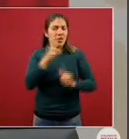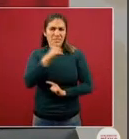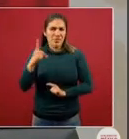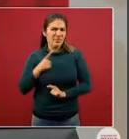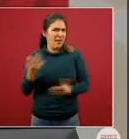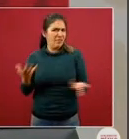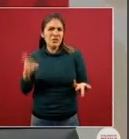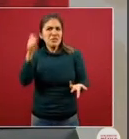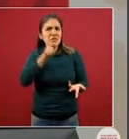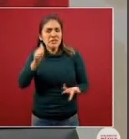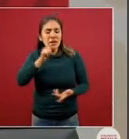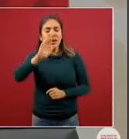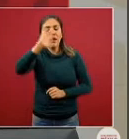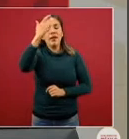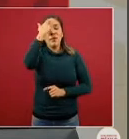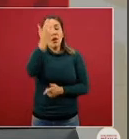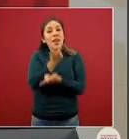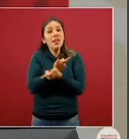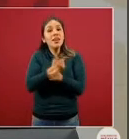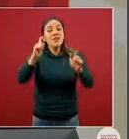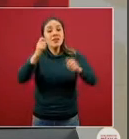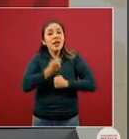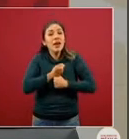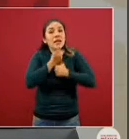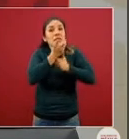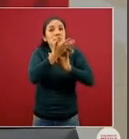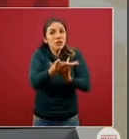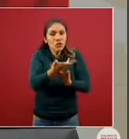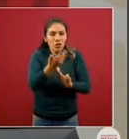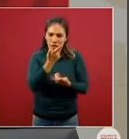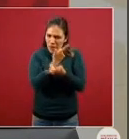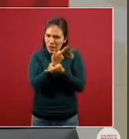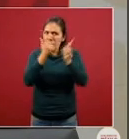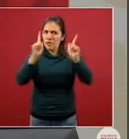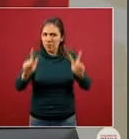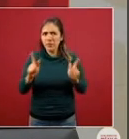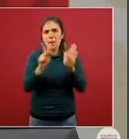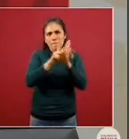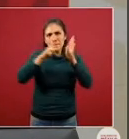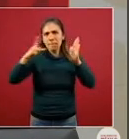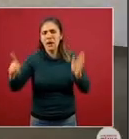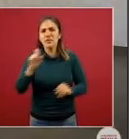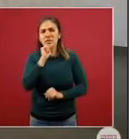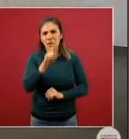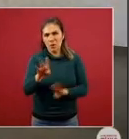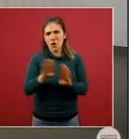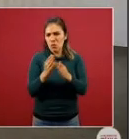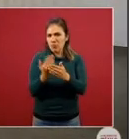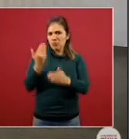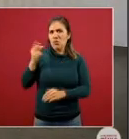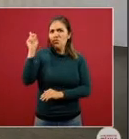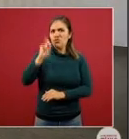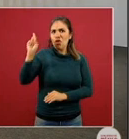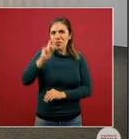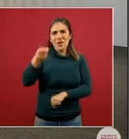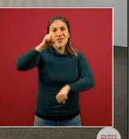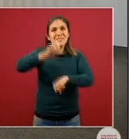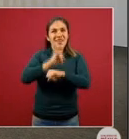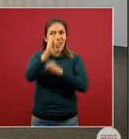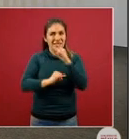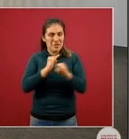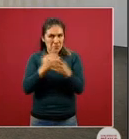acordarnos de la libertad de expresión la libertad de prensa que hace unos pocos días el domingo lo celebramos entonces